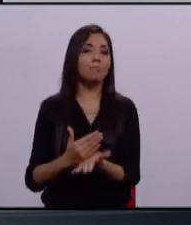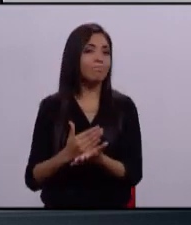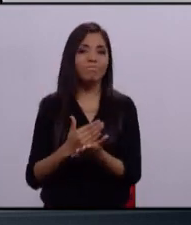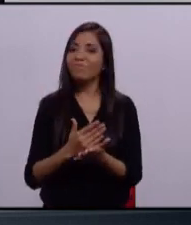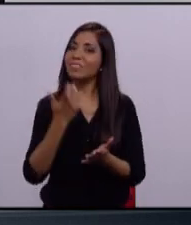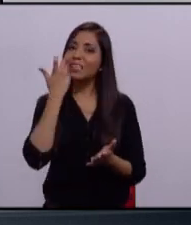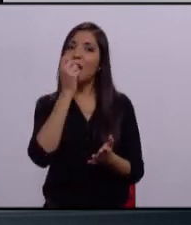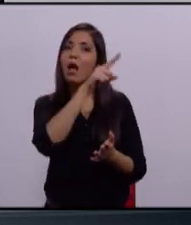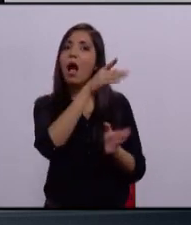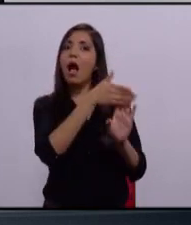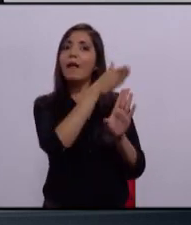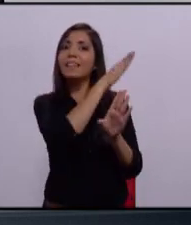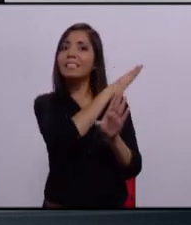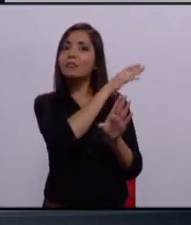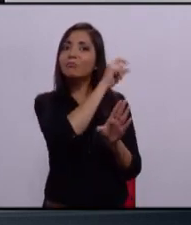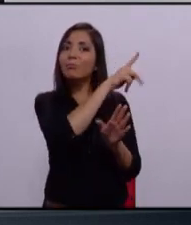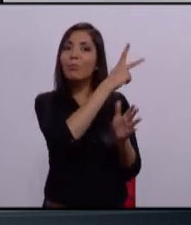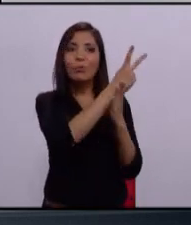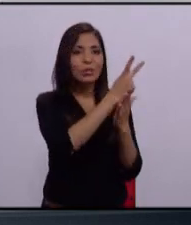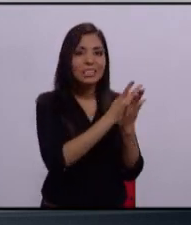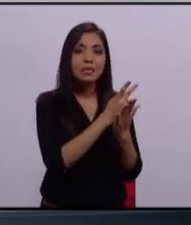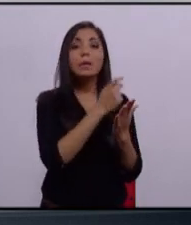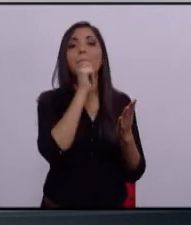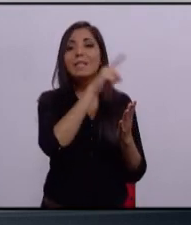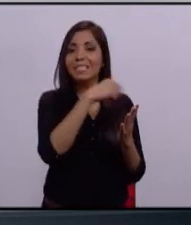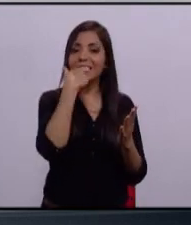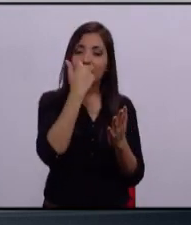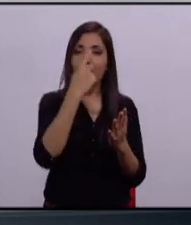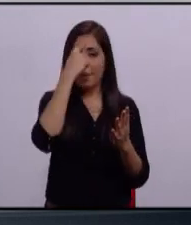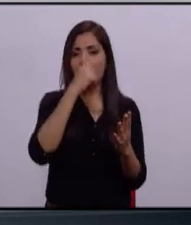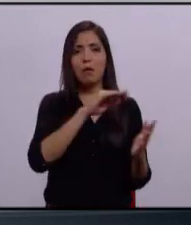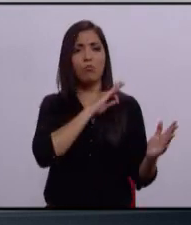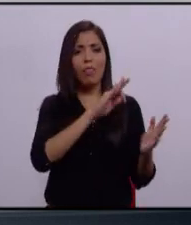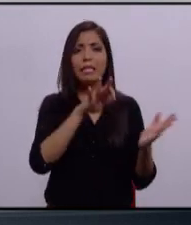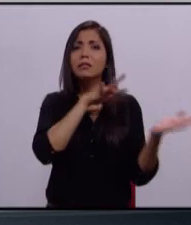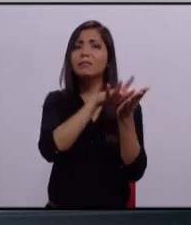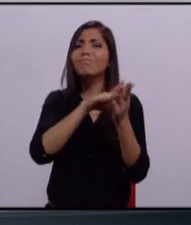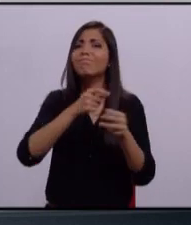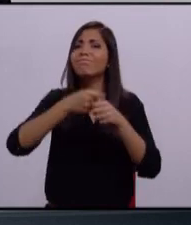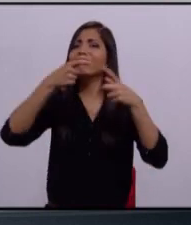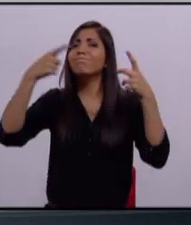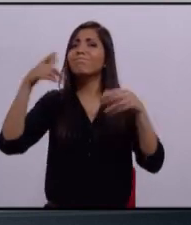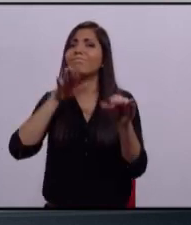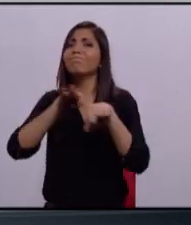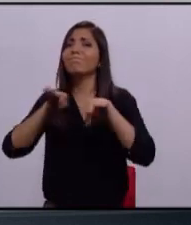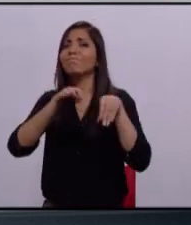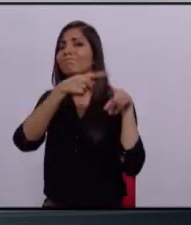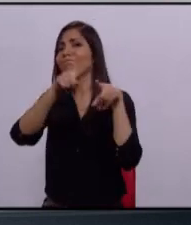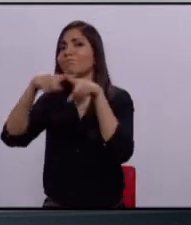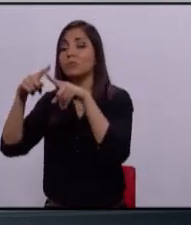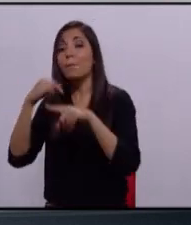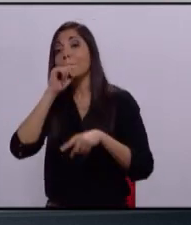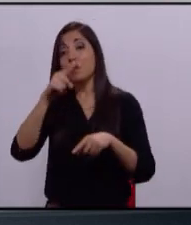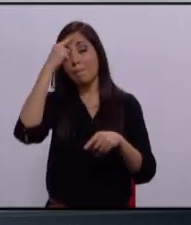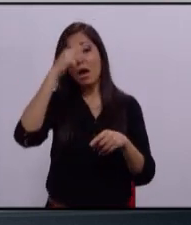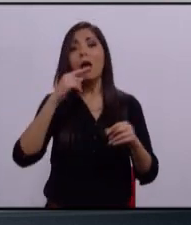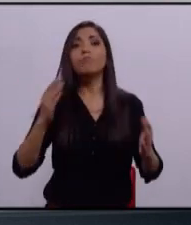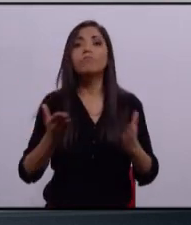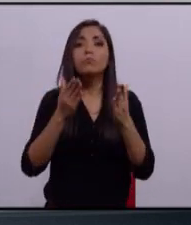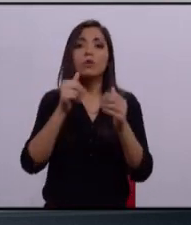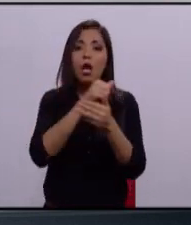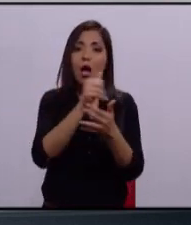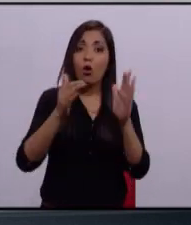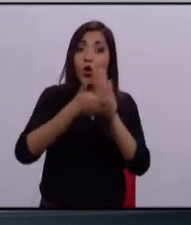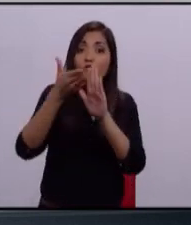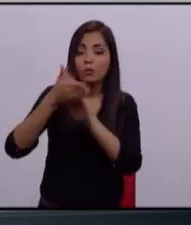retomar. Este proyecto va a generar miles de empleos directos e indirectos. También vamos a impulsar la construcción de una